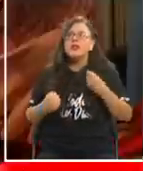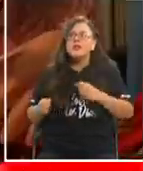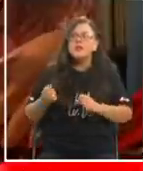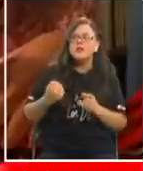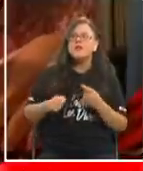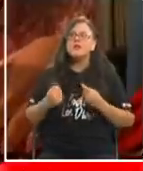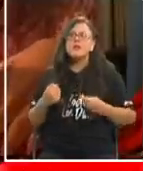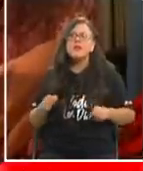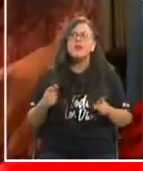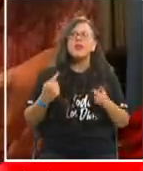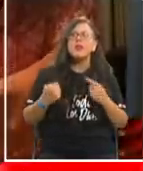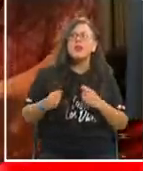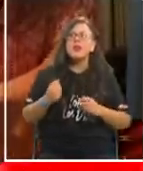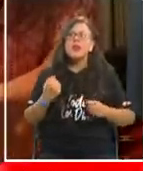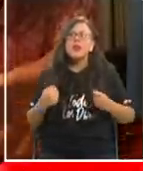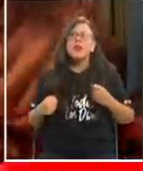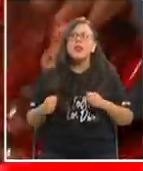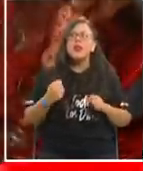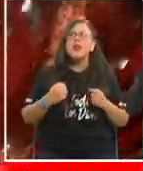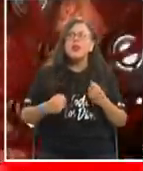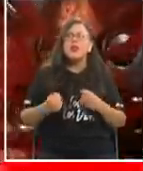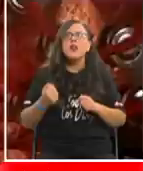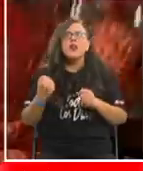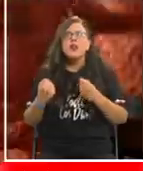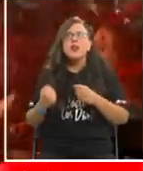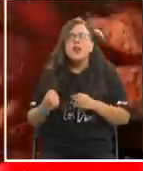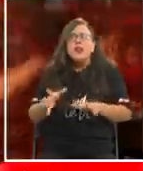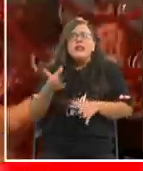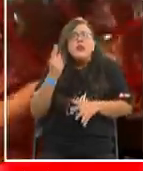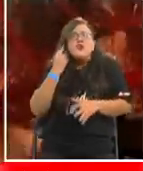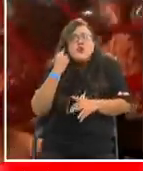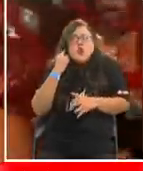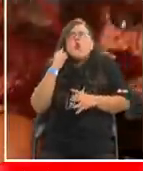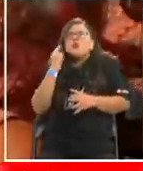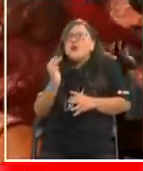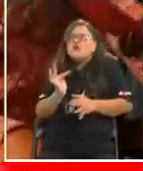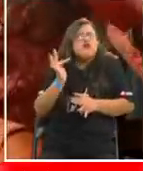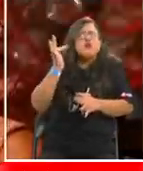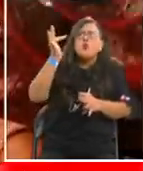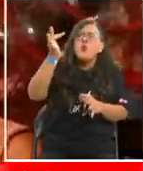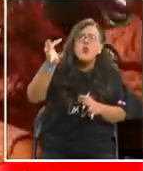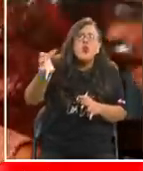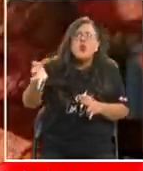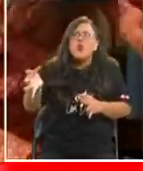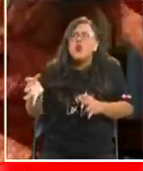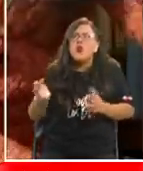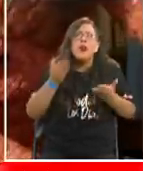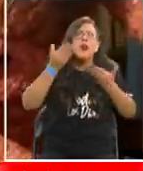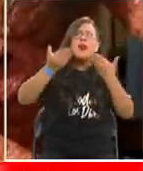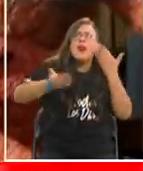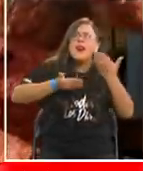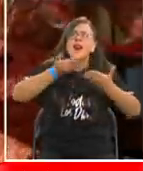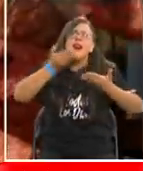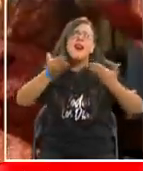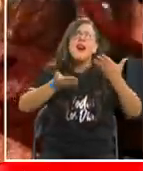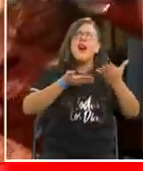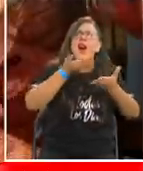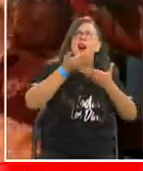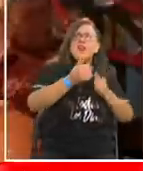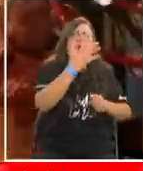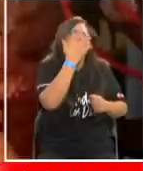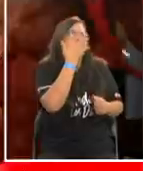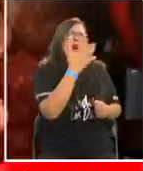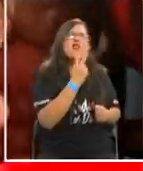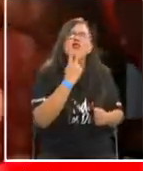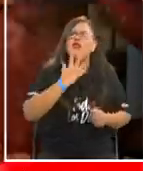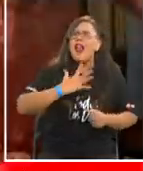Y en el barrio solo hay